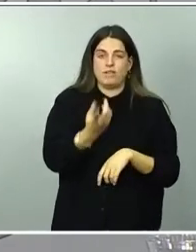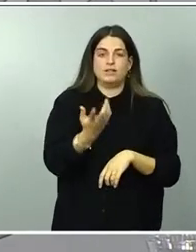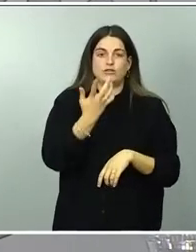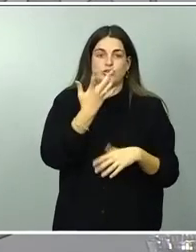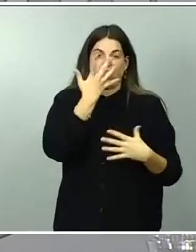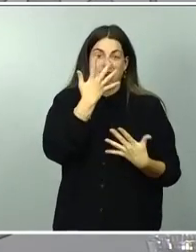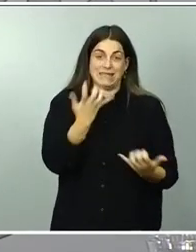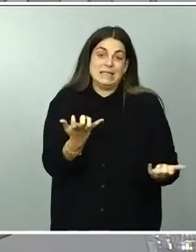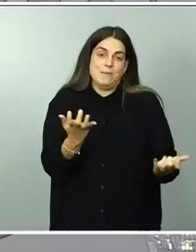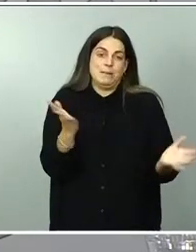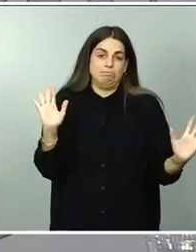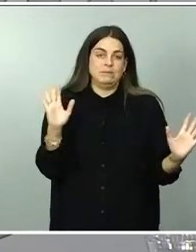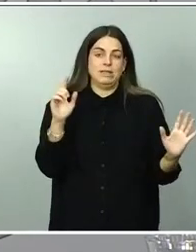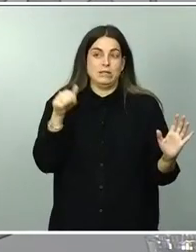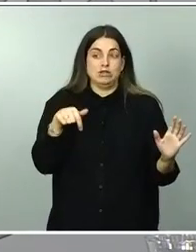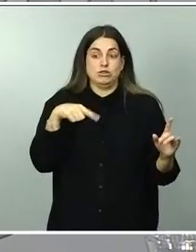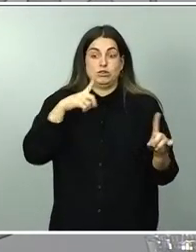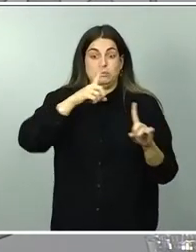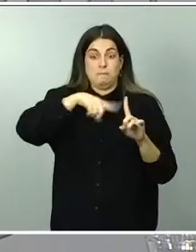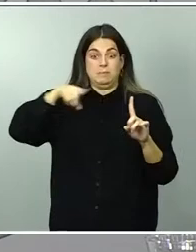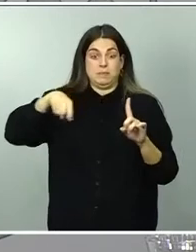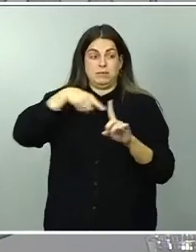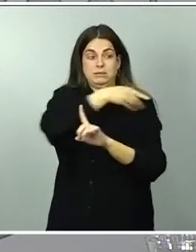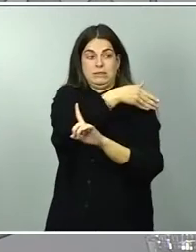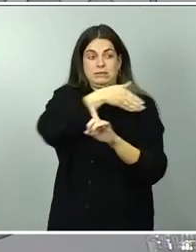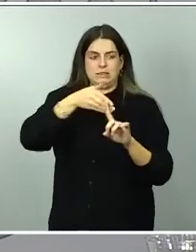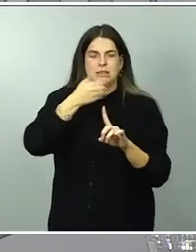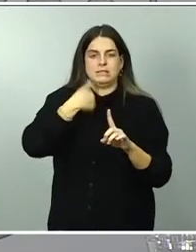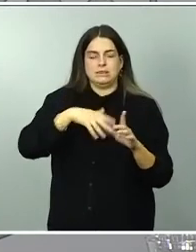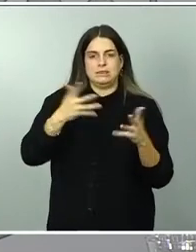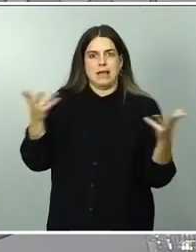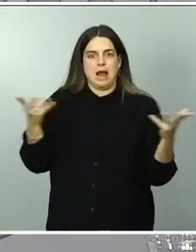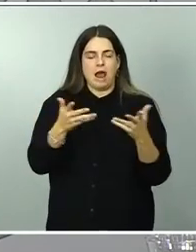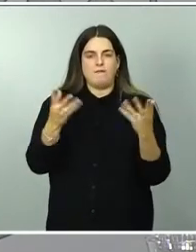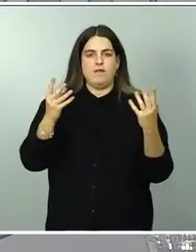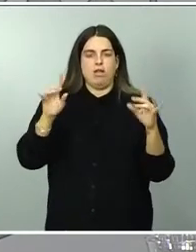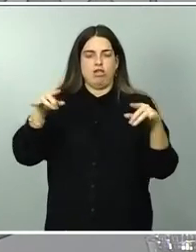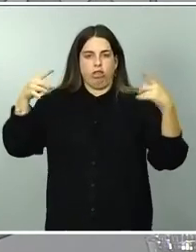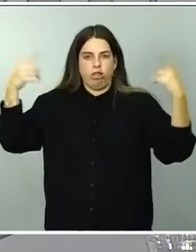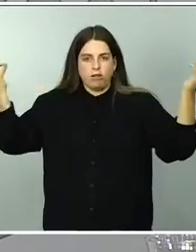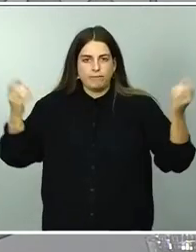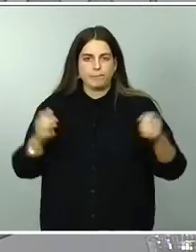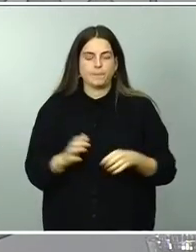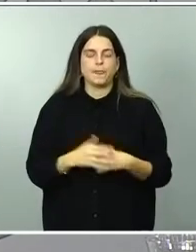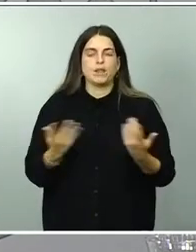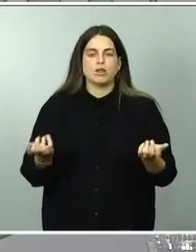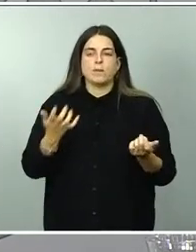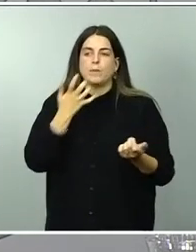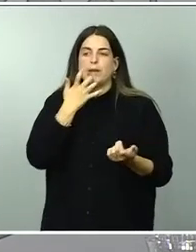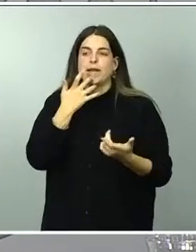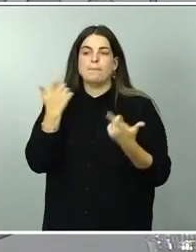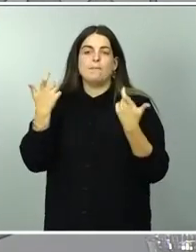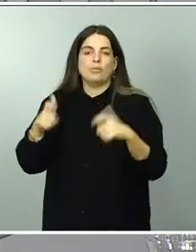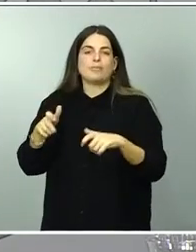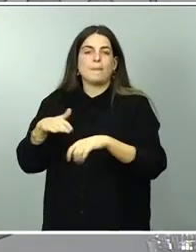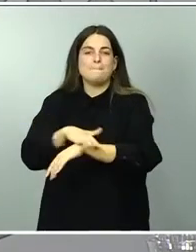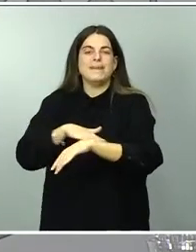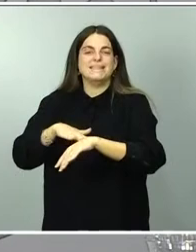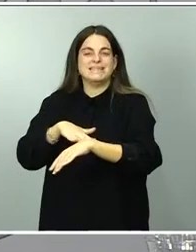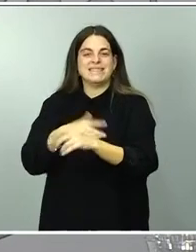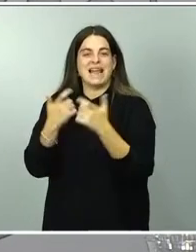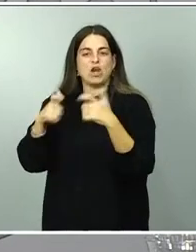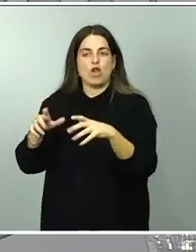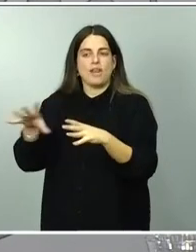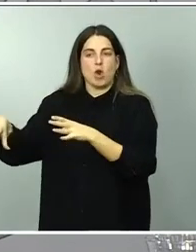últimos meses y en estos últimos años en el mundo. Desde el Ministerio de Inclusión, por darles también algún ejemplo, se va a acoger a